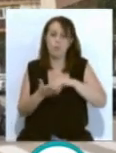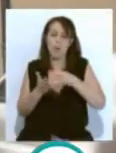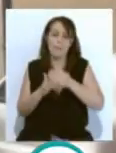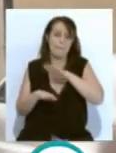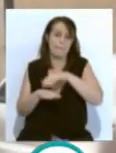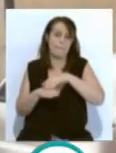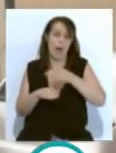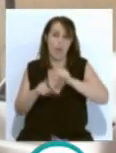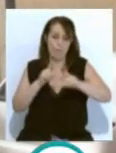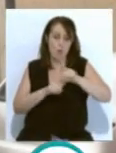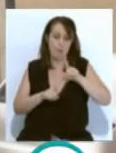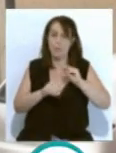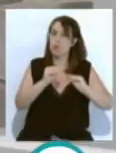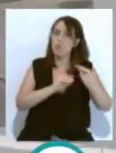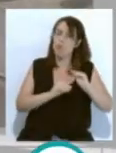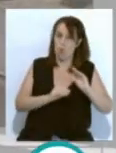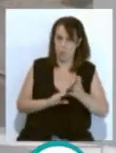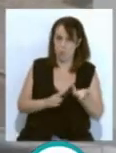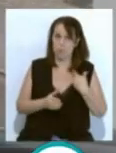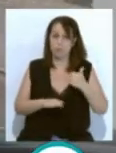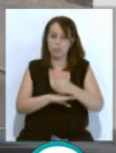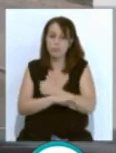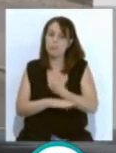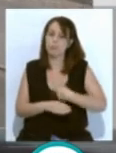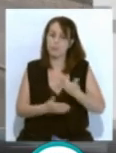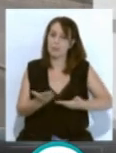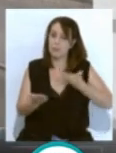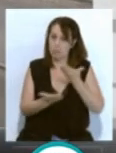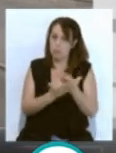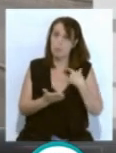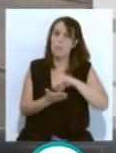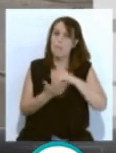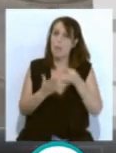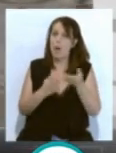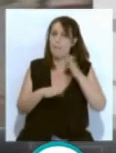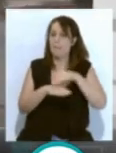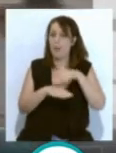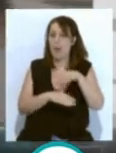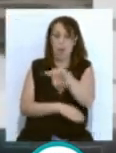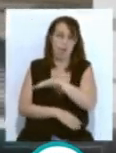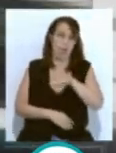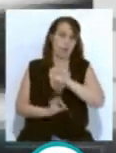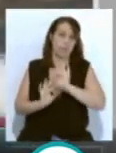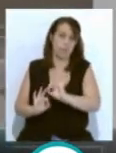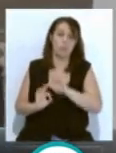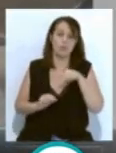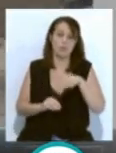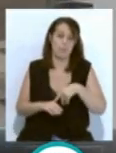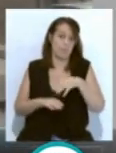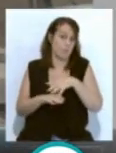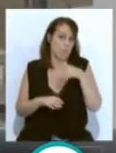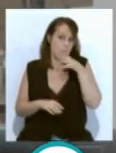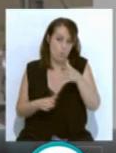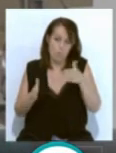problemas con los que cuenta esta barriada. De Ciudadanos demandamos un plan de choque para esta zona, sobre todo en verano,